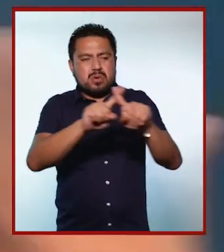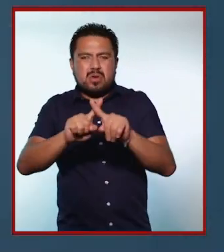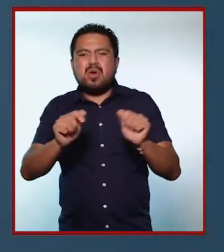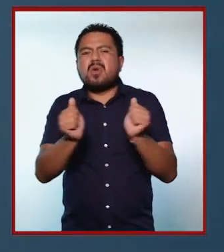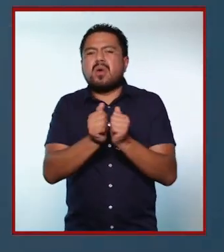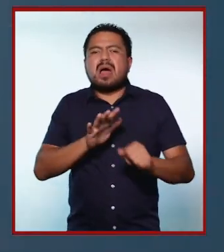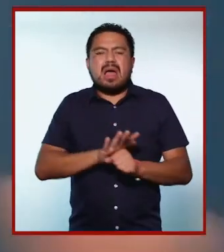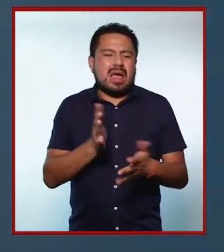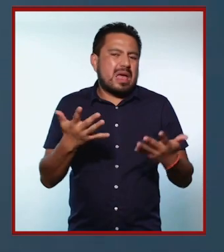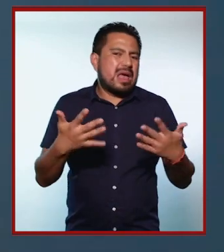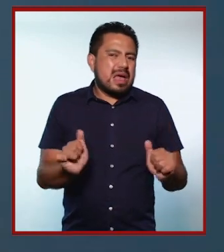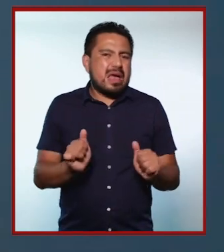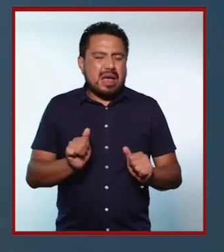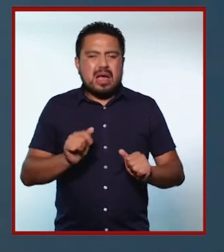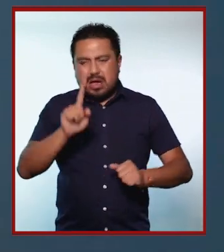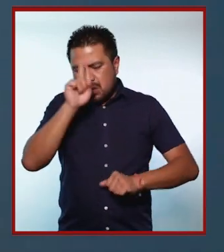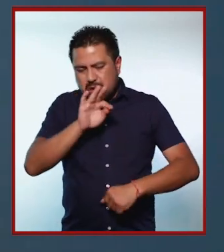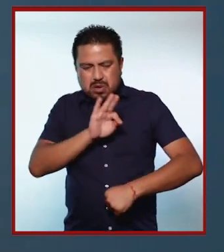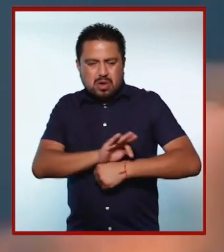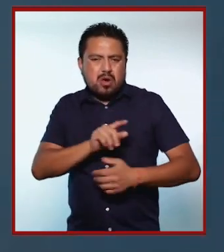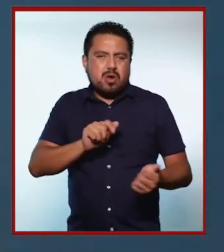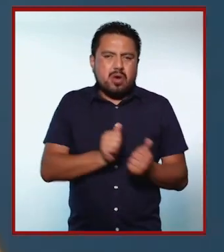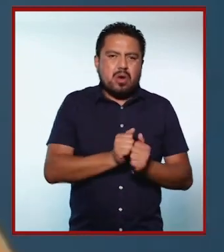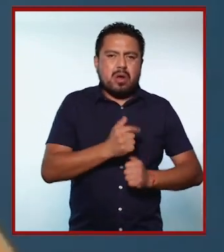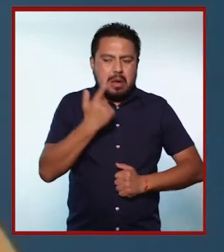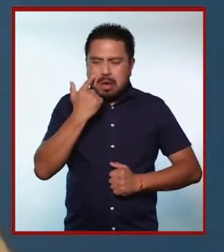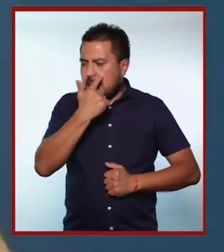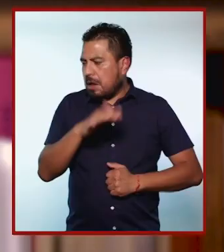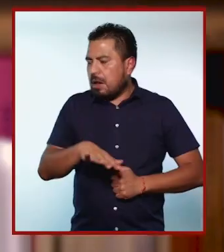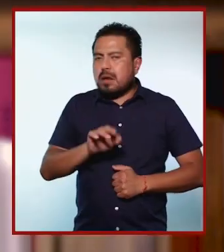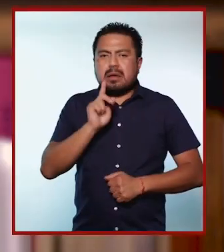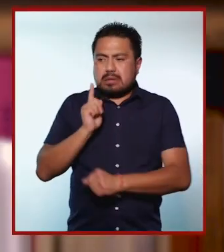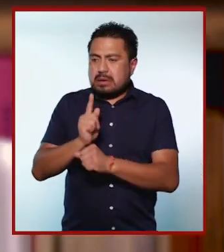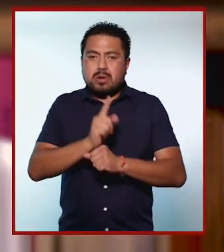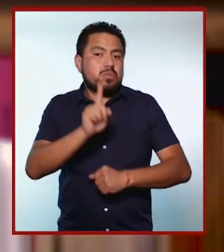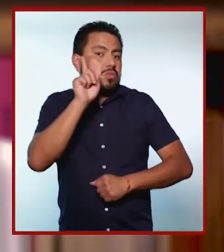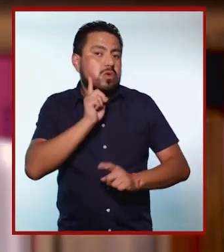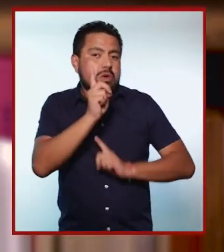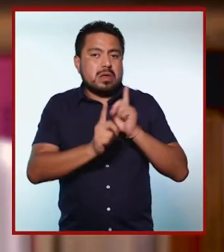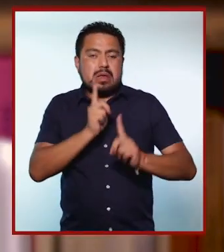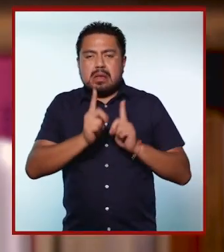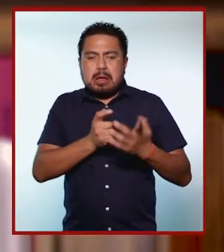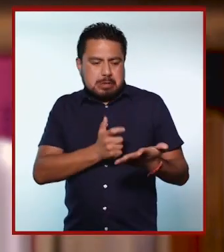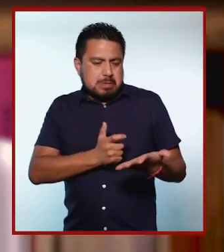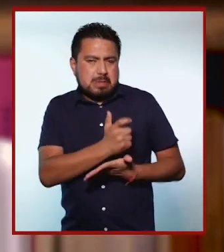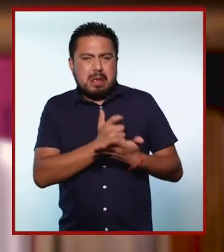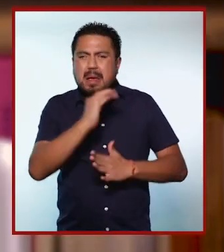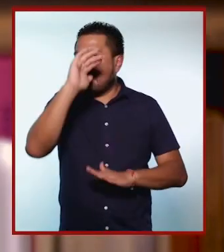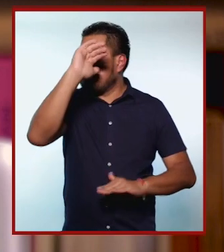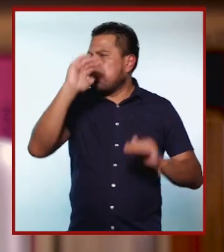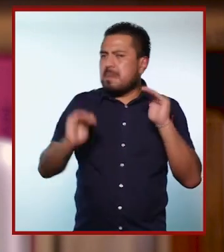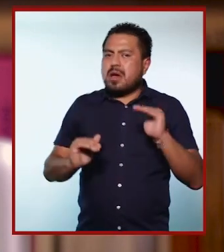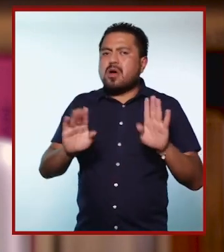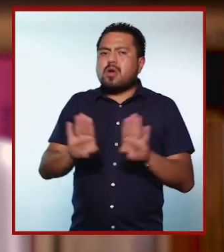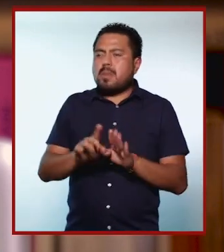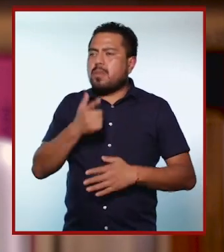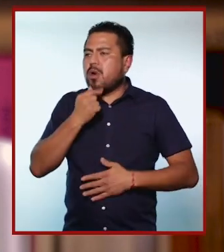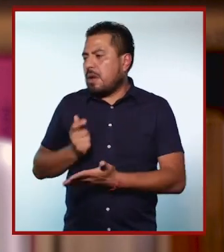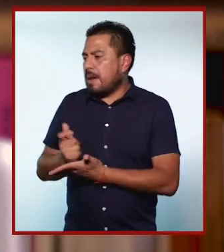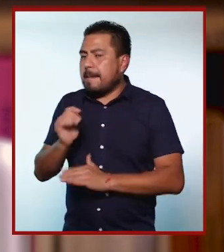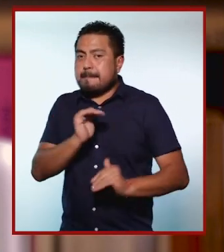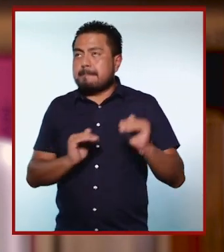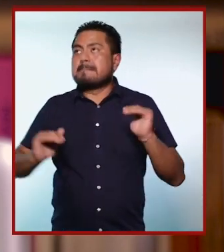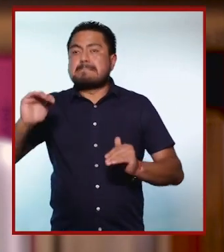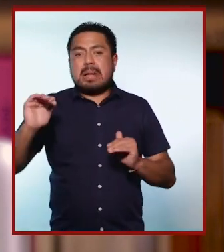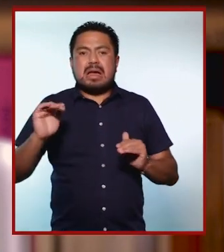sino también con la diversidad ya en cuestión de orientación sexual, por ejemplo. Se ha visto que las mujeres deportistas reciben una remuneración menor que la que